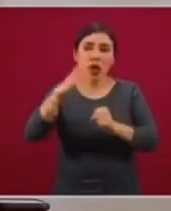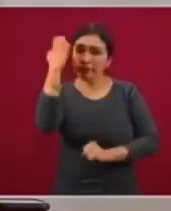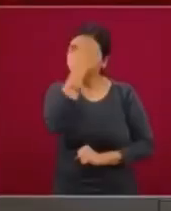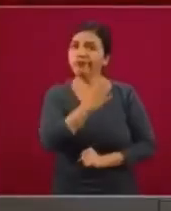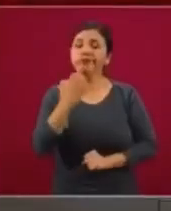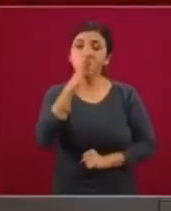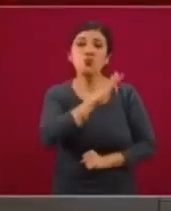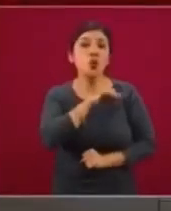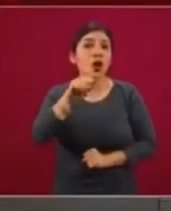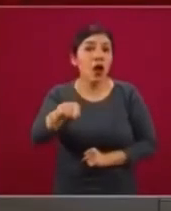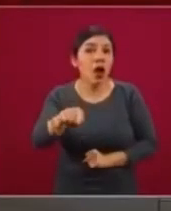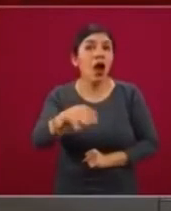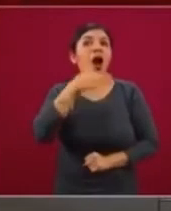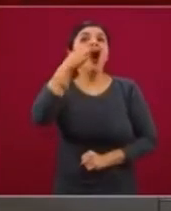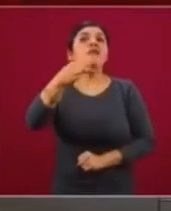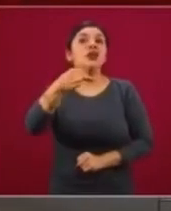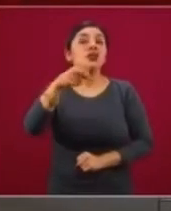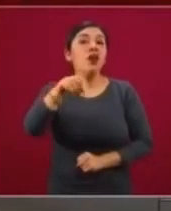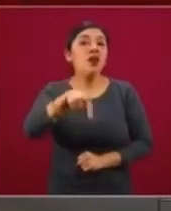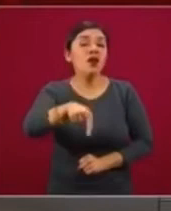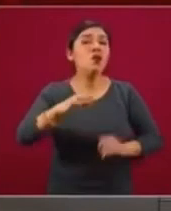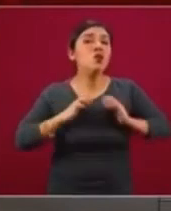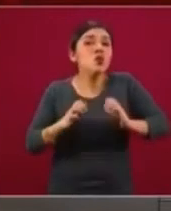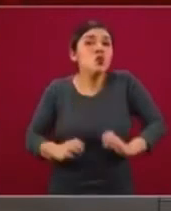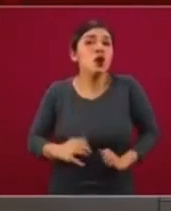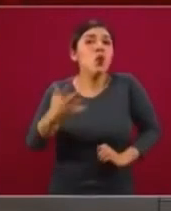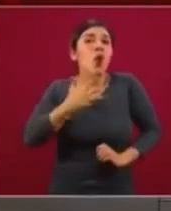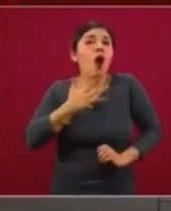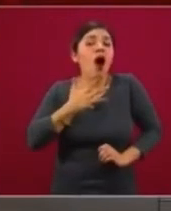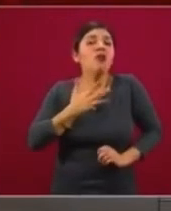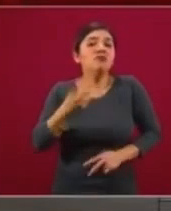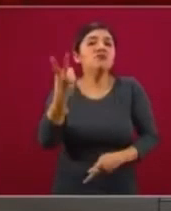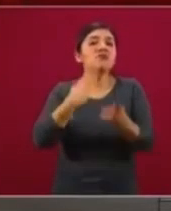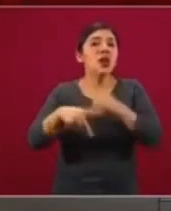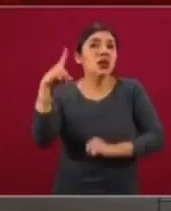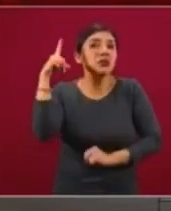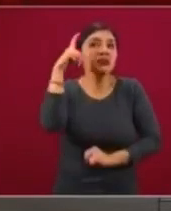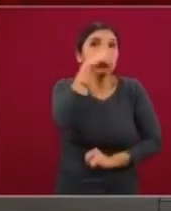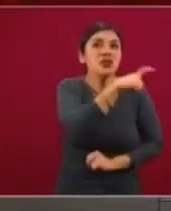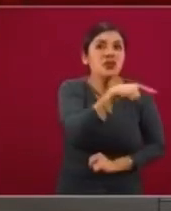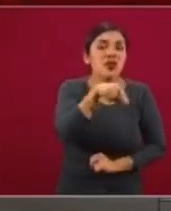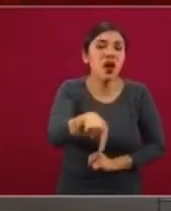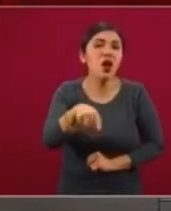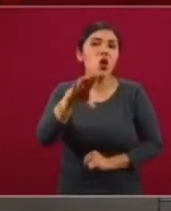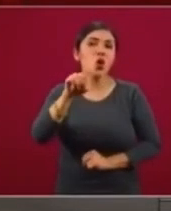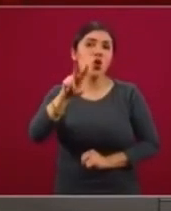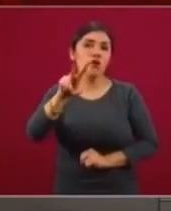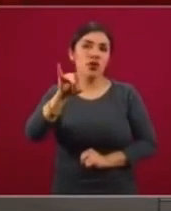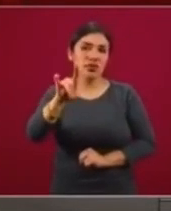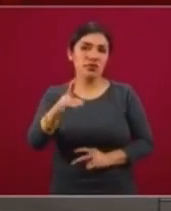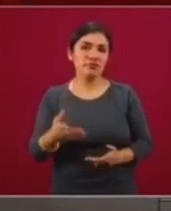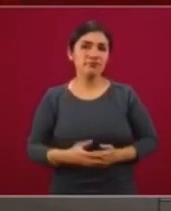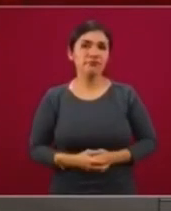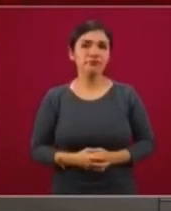porque podrían ser signos de que está teniendo el curso de complicaciones del COVID.